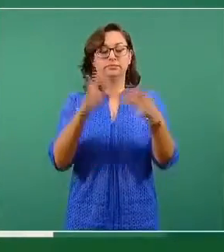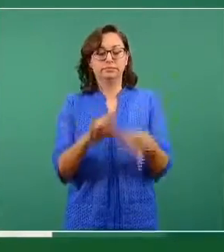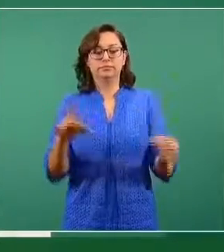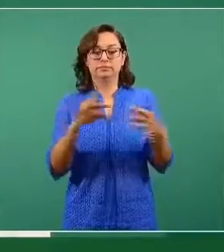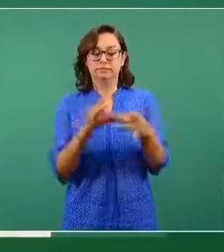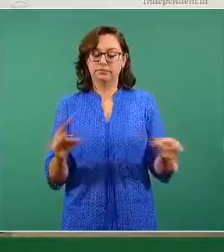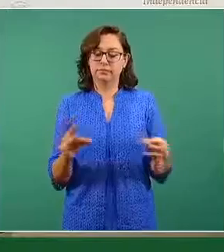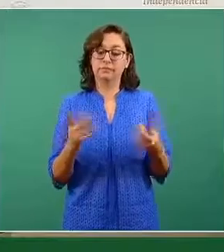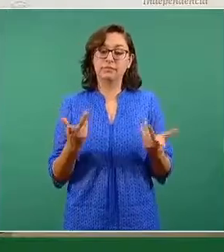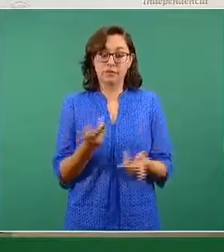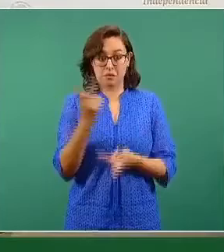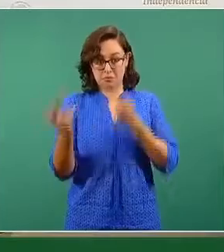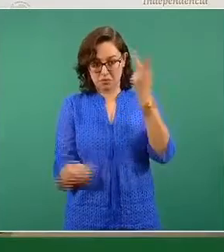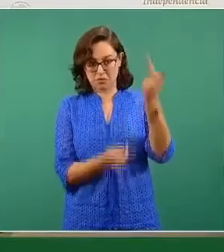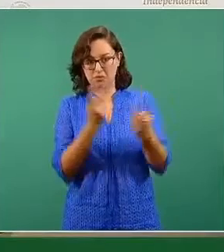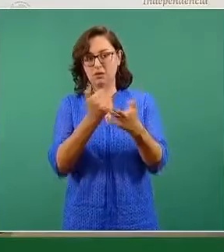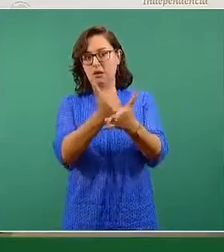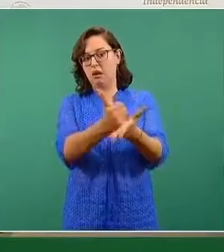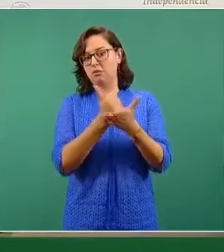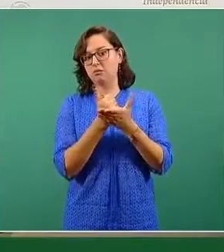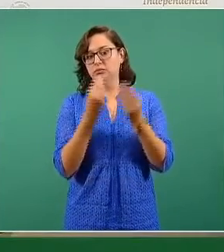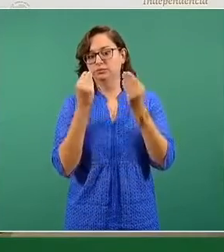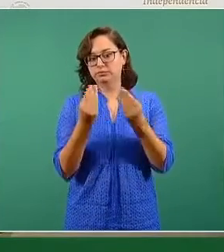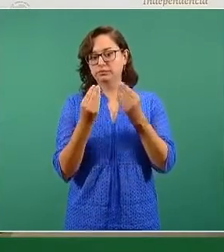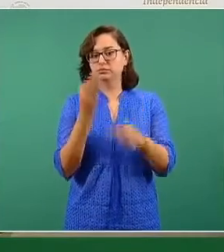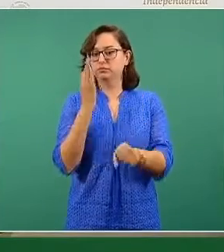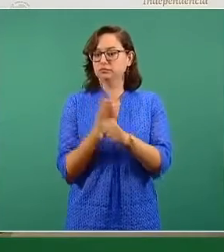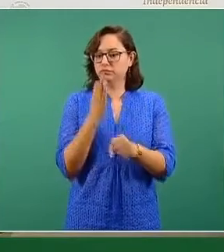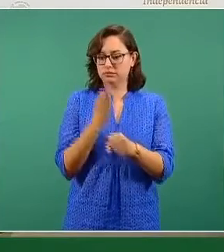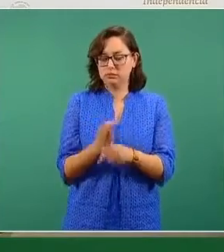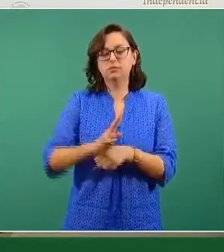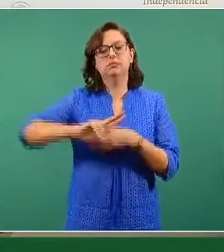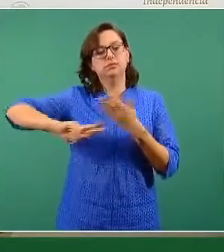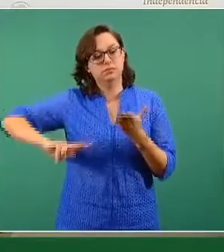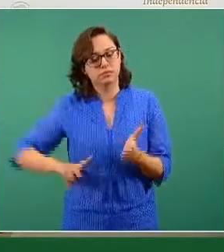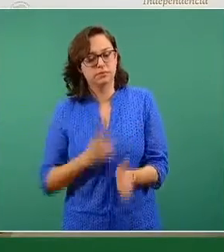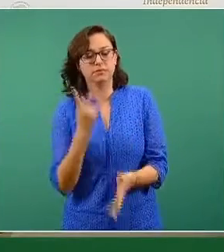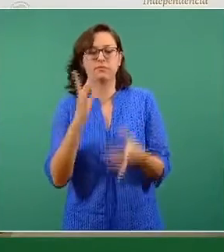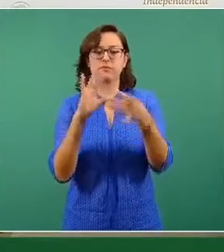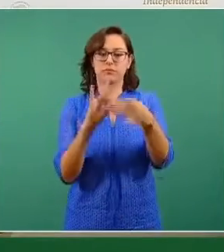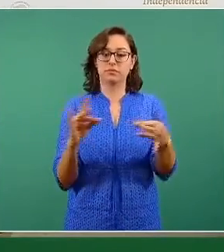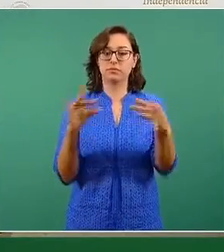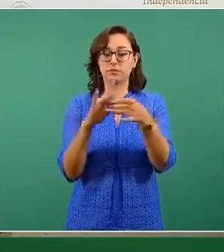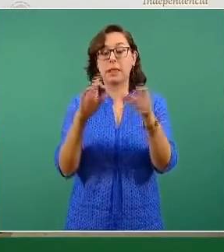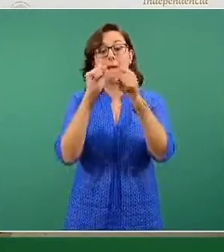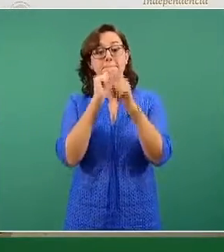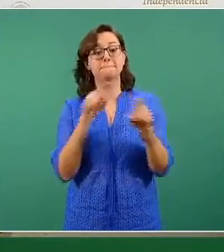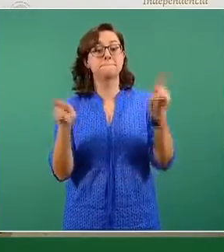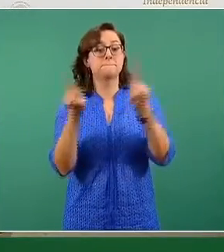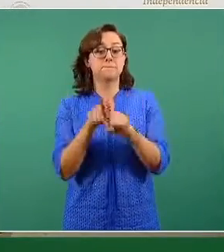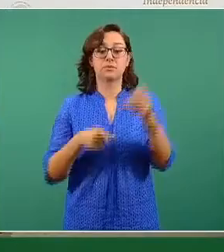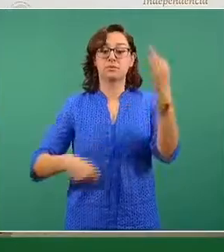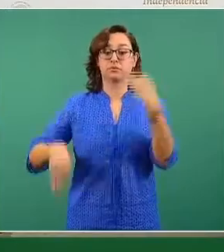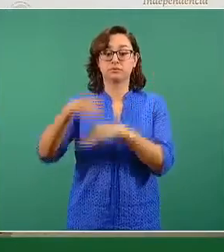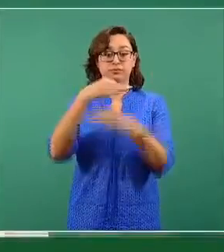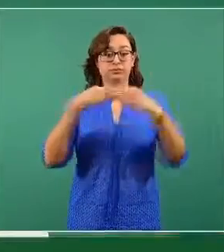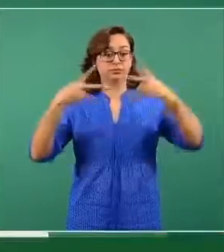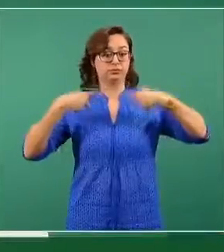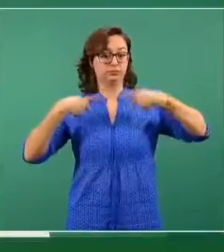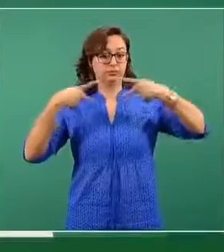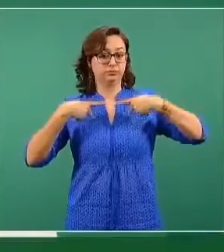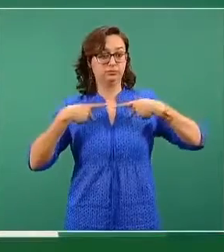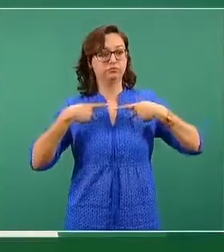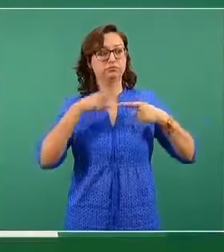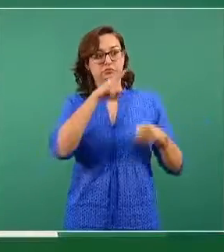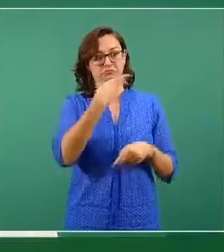agradezco también, nos motiva a volverlo a tratar y también a invitar a nuestras colegas expertas y expertos